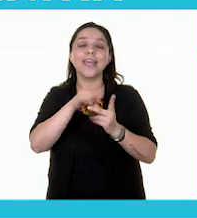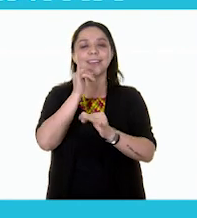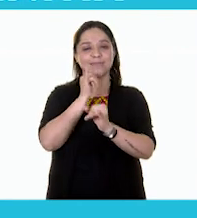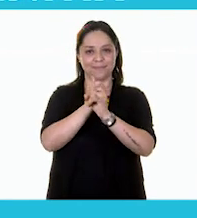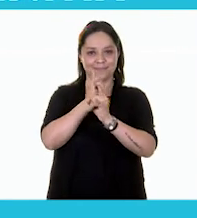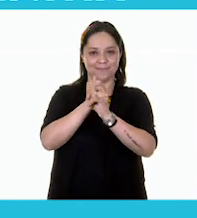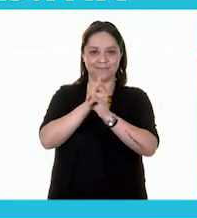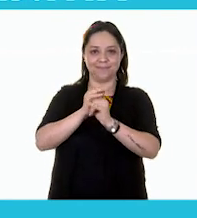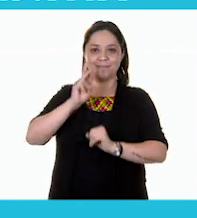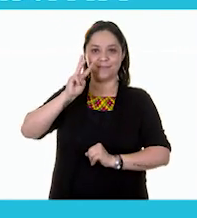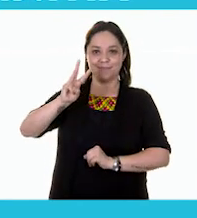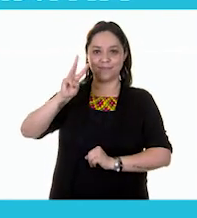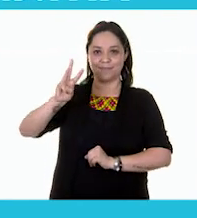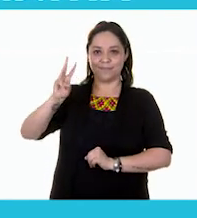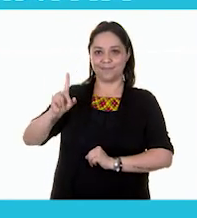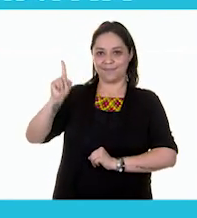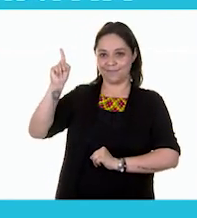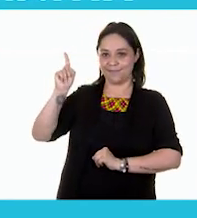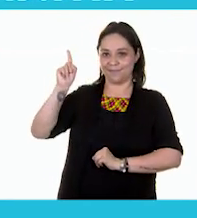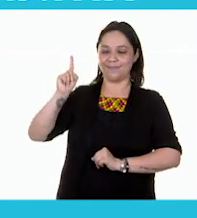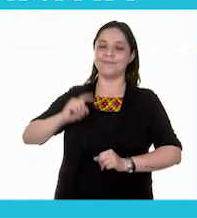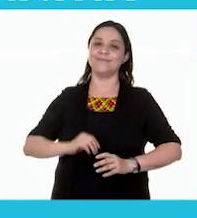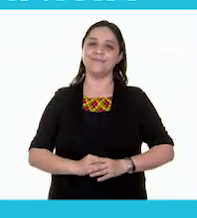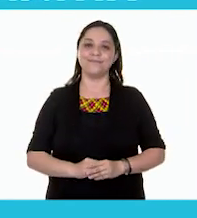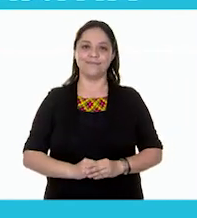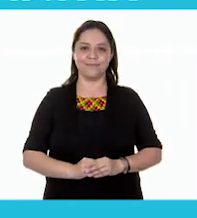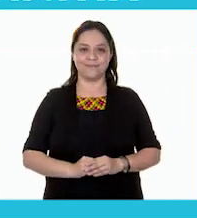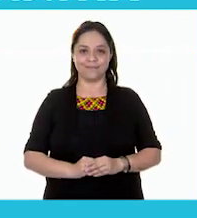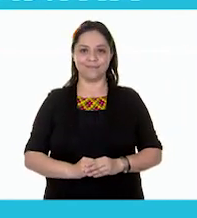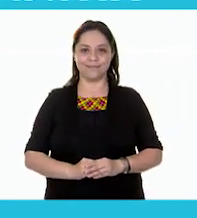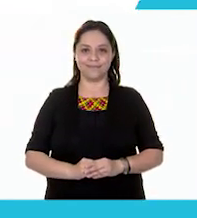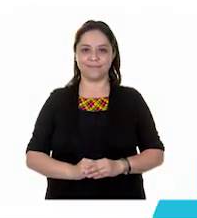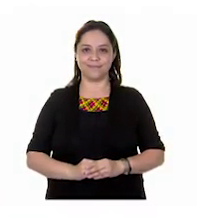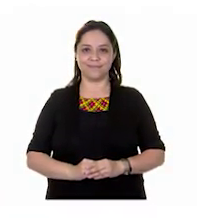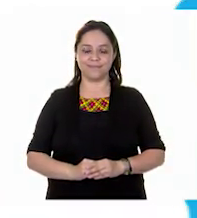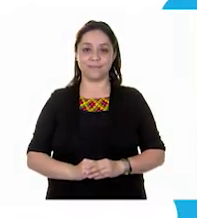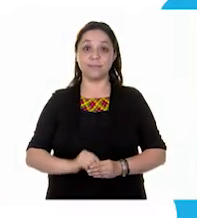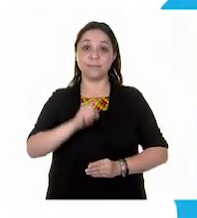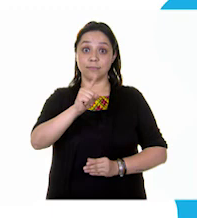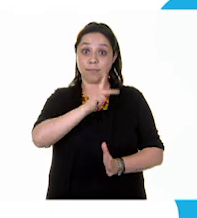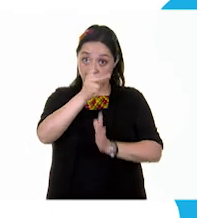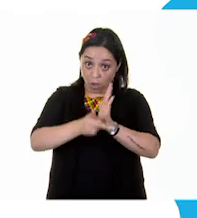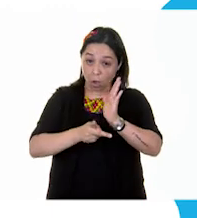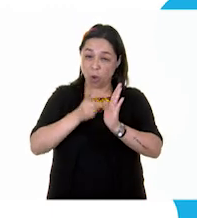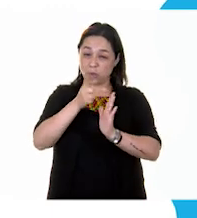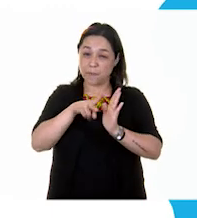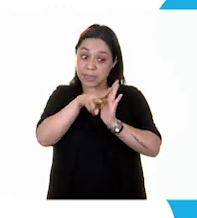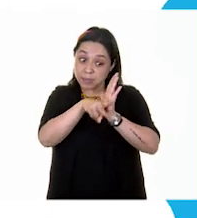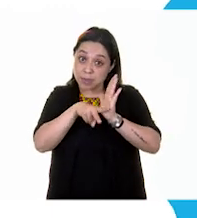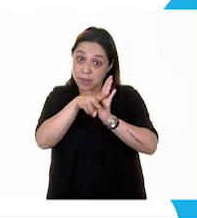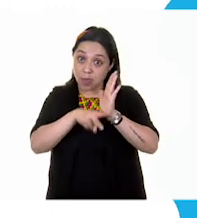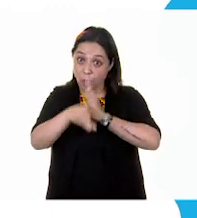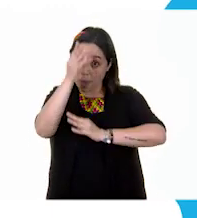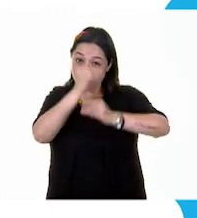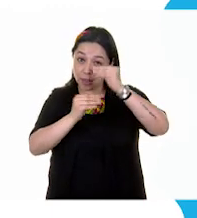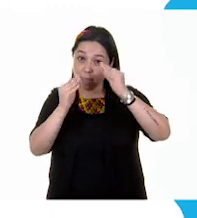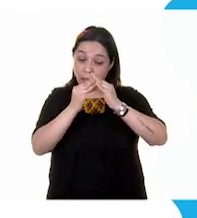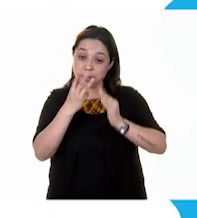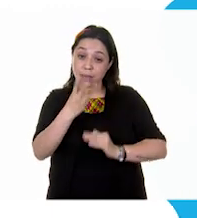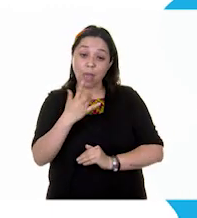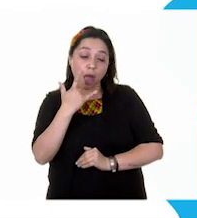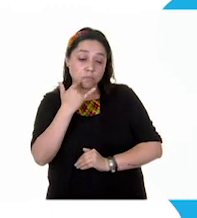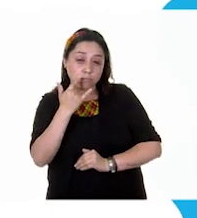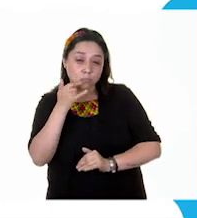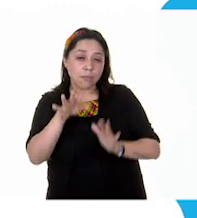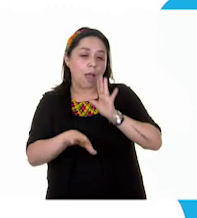conaliteg.cep.gov.mx. Si quieres volver a ver los programas de Aprende en Casa 3,